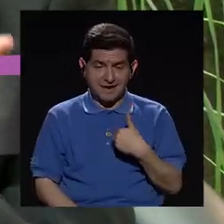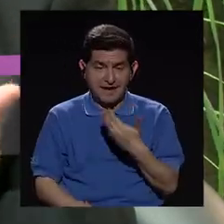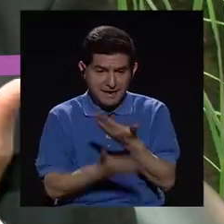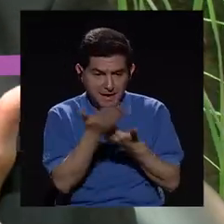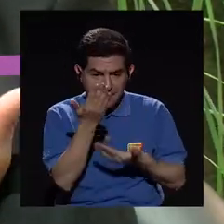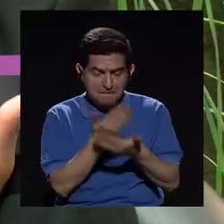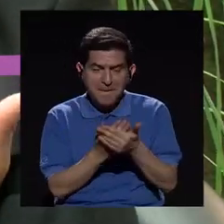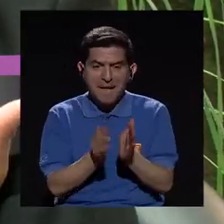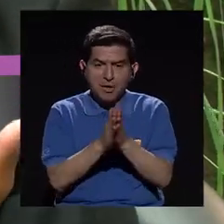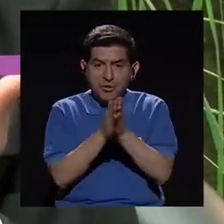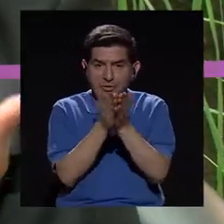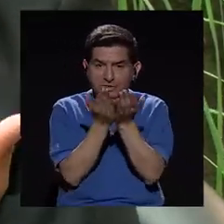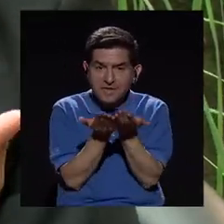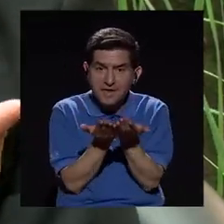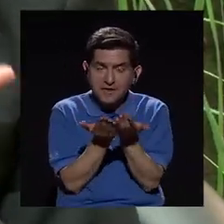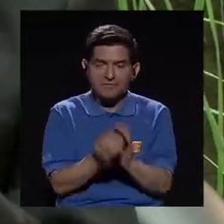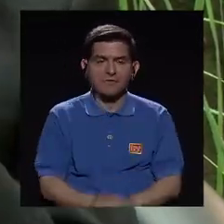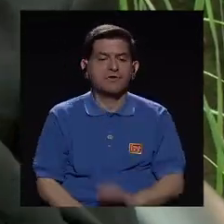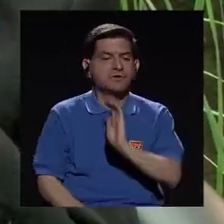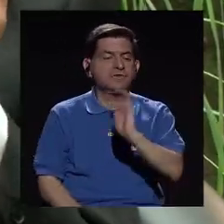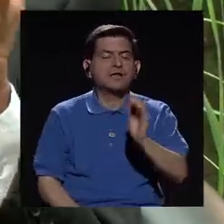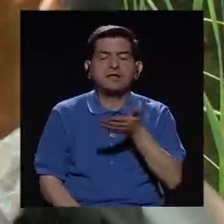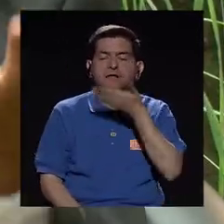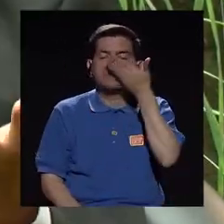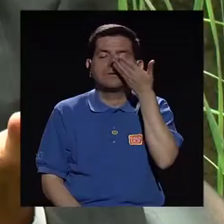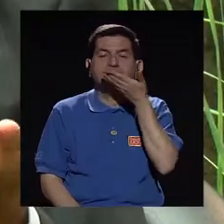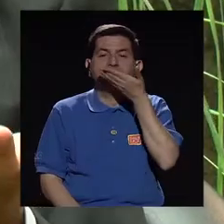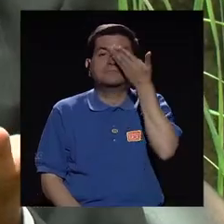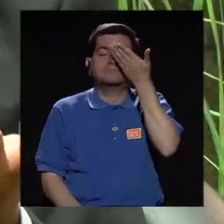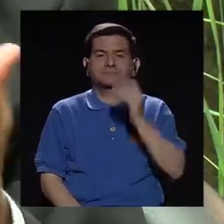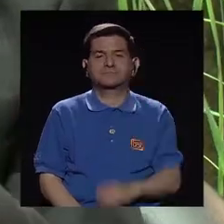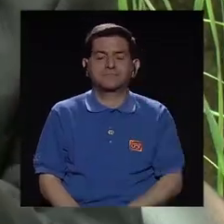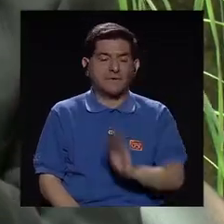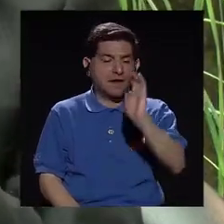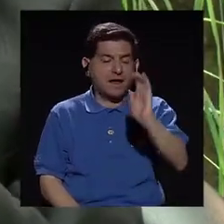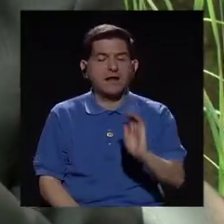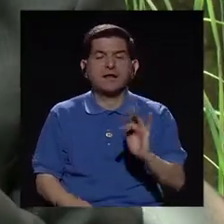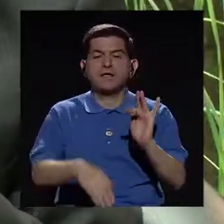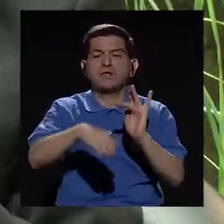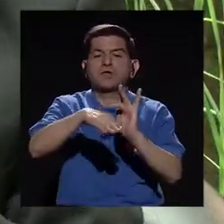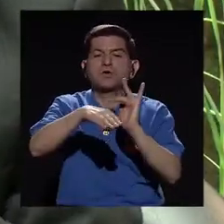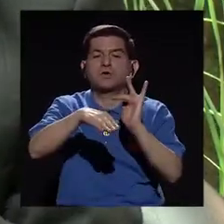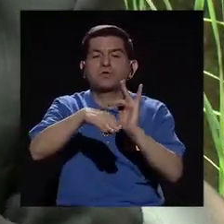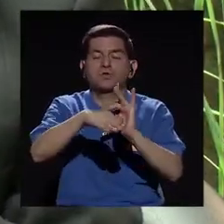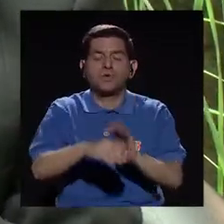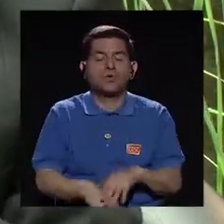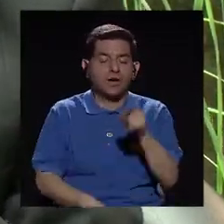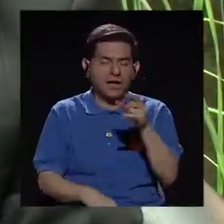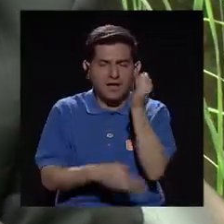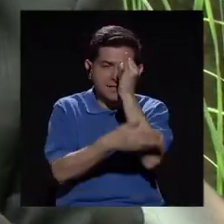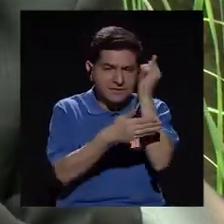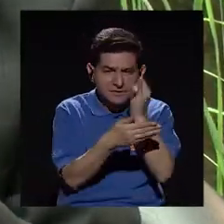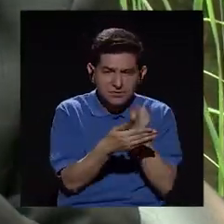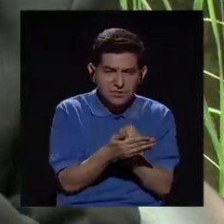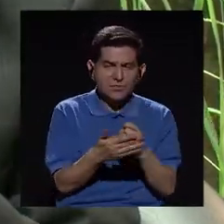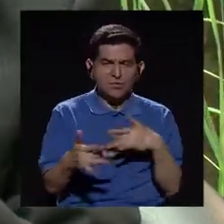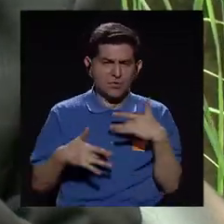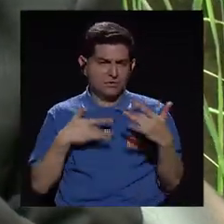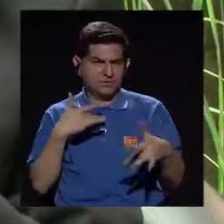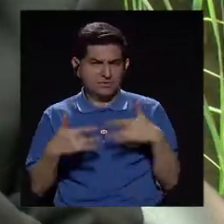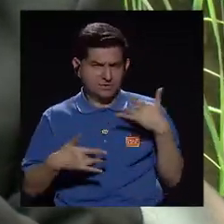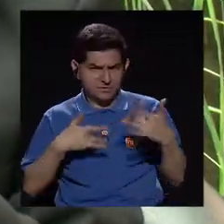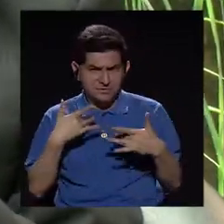tener un libro entre las manos, que el niño lo pueda oler, ¿verdad? Que el niño pueda tocar las ilustraciones, pueda